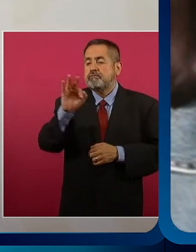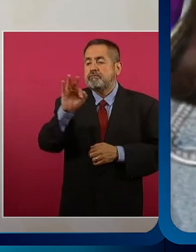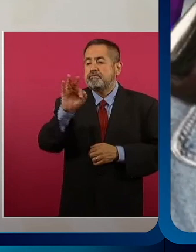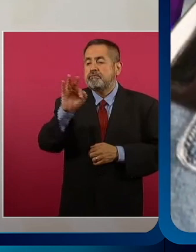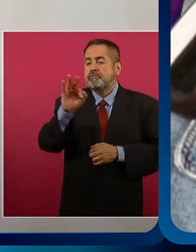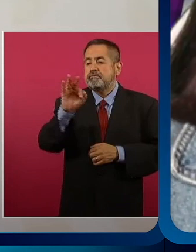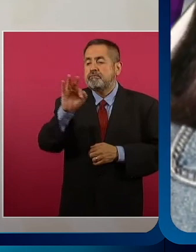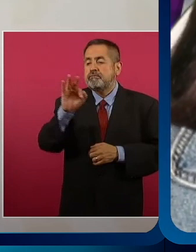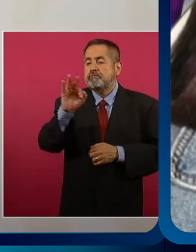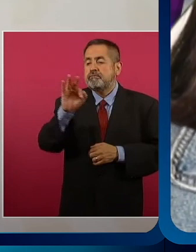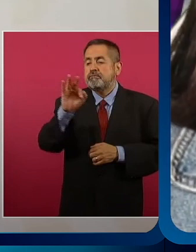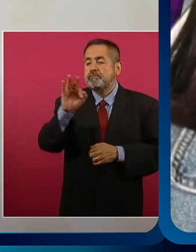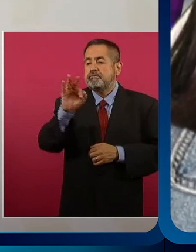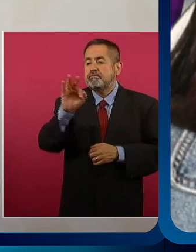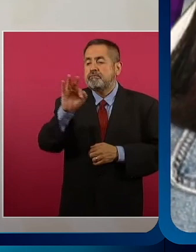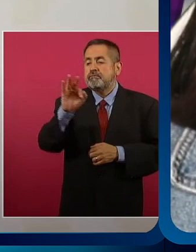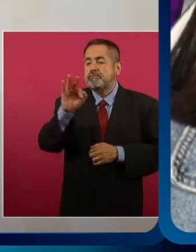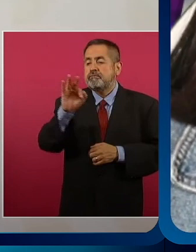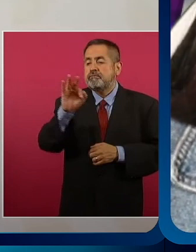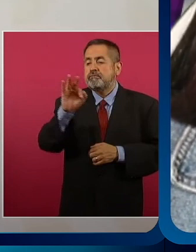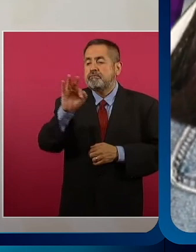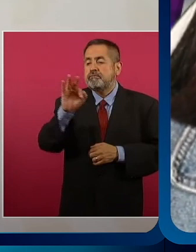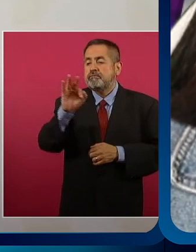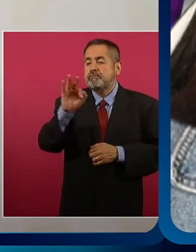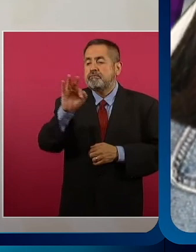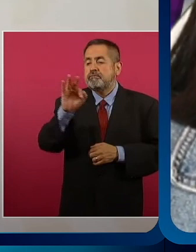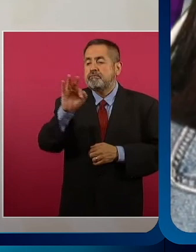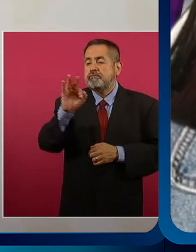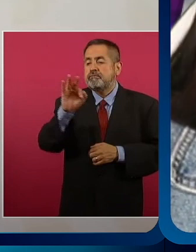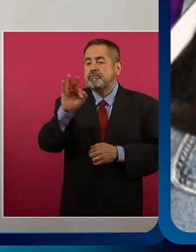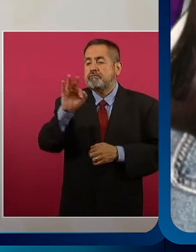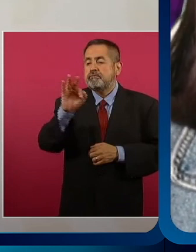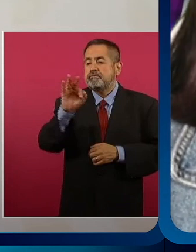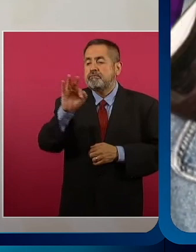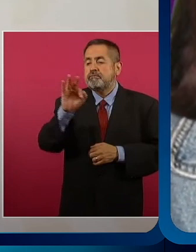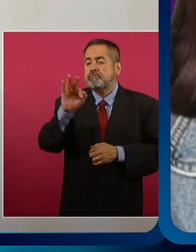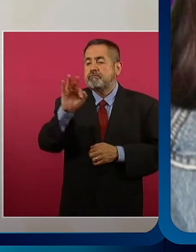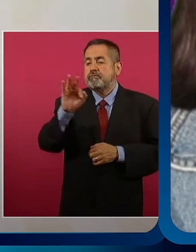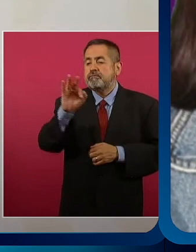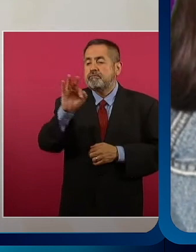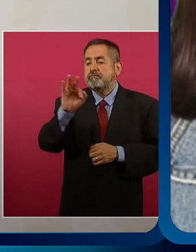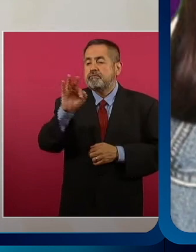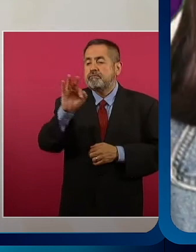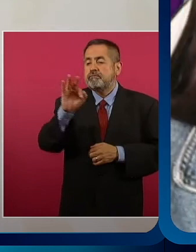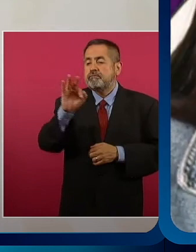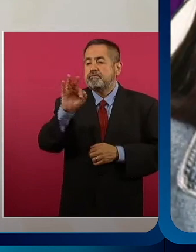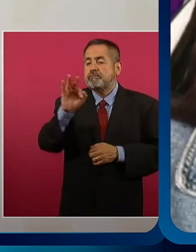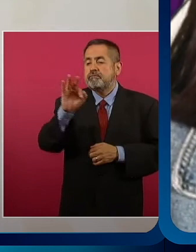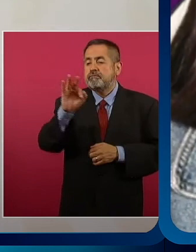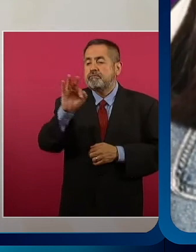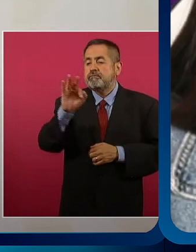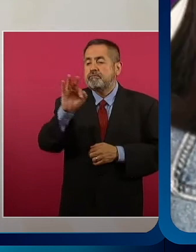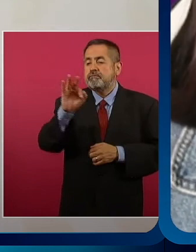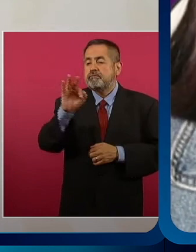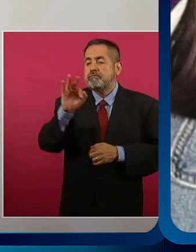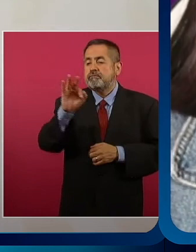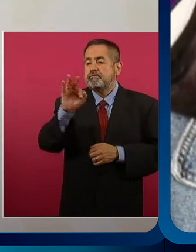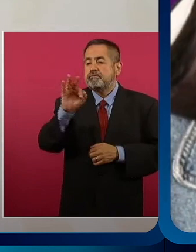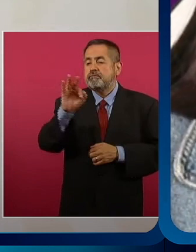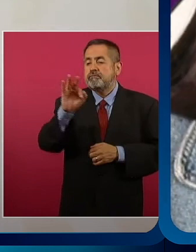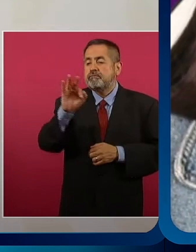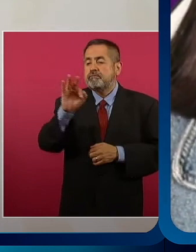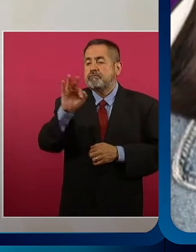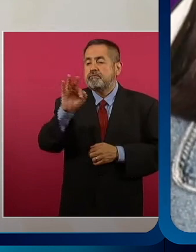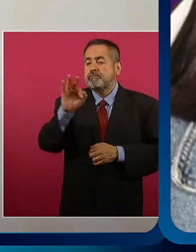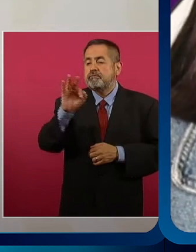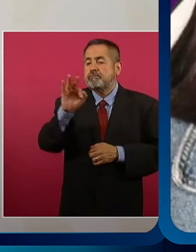Y dice justamente, aunque el presidente diga que les tiene confianza, hay algo que no puede dejar de lado y aquí lo acepta el presidente López Obrador. Les ha